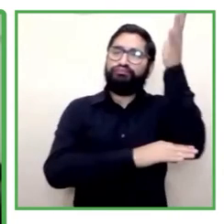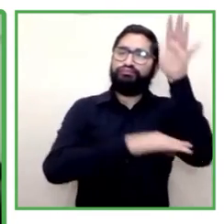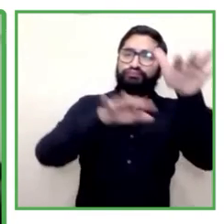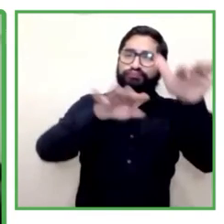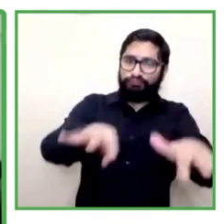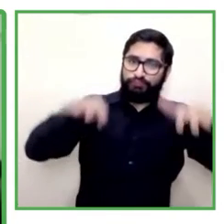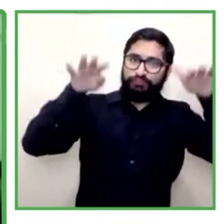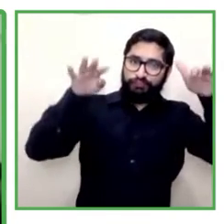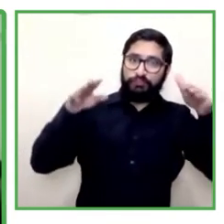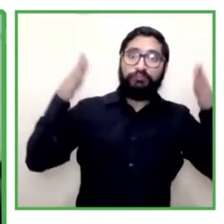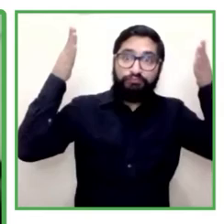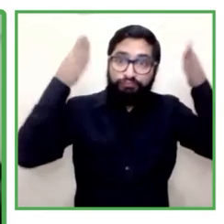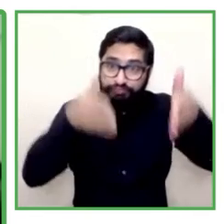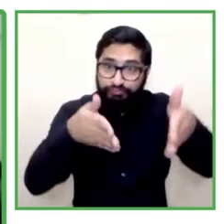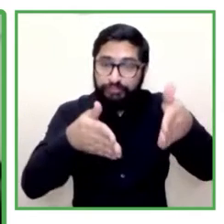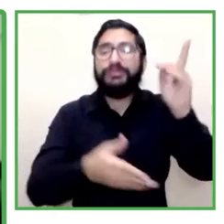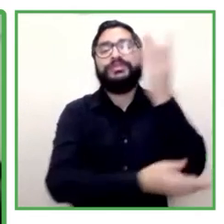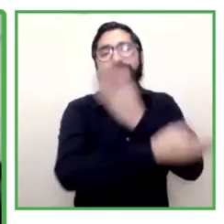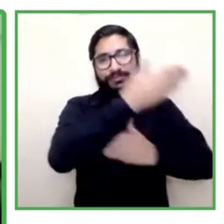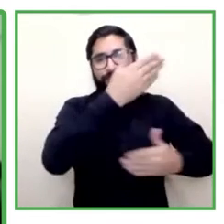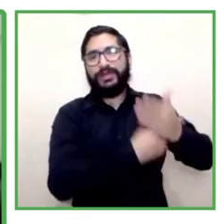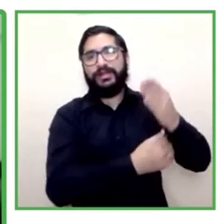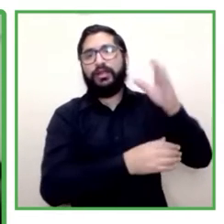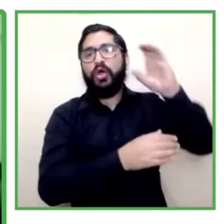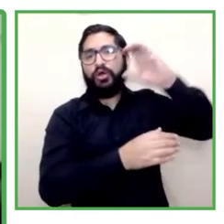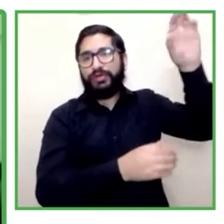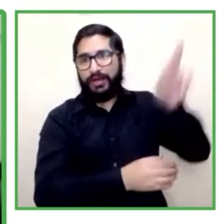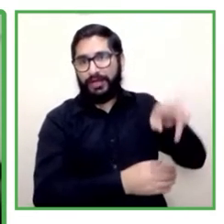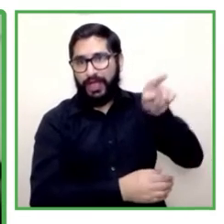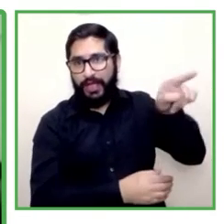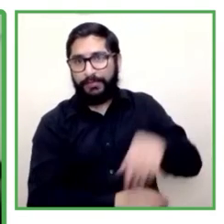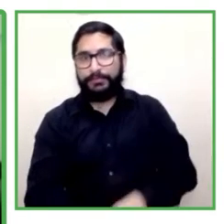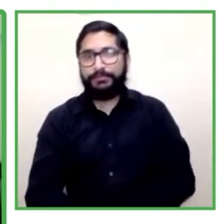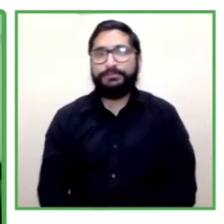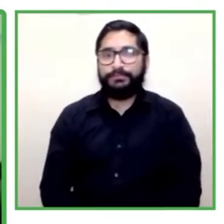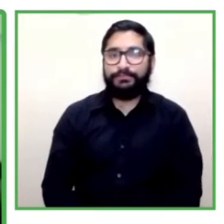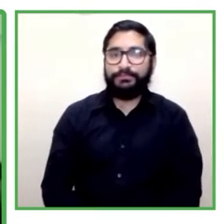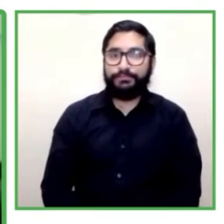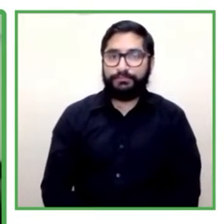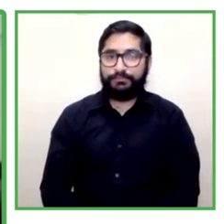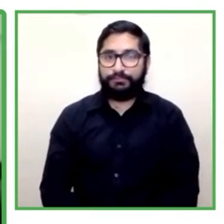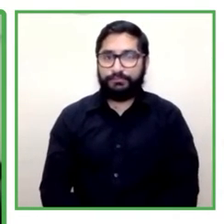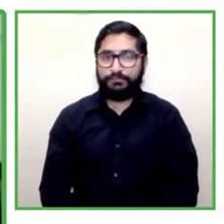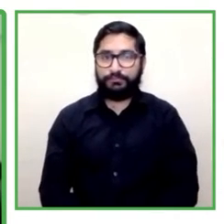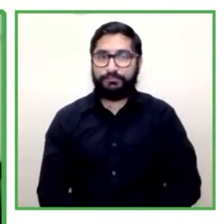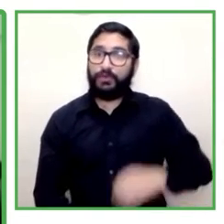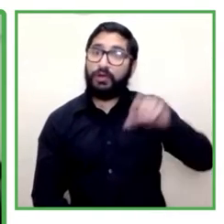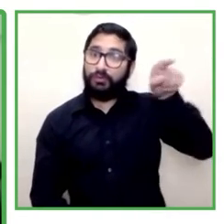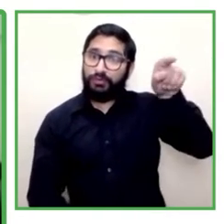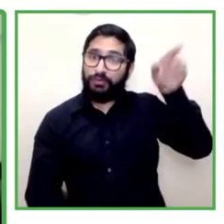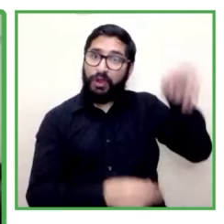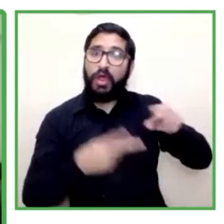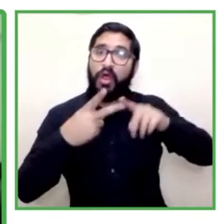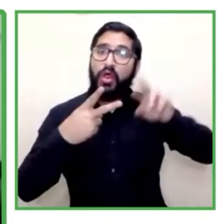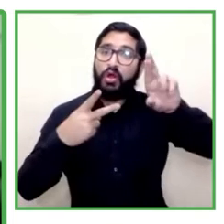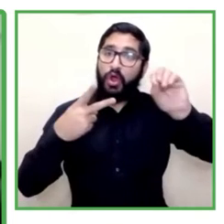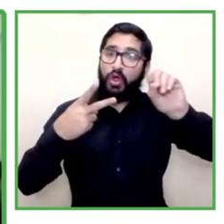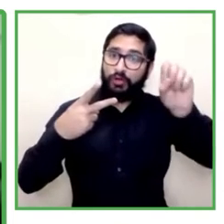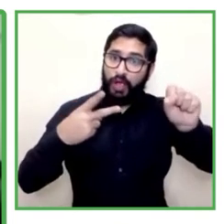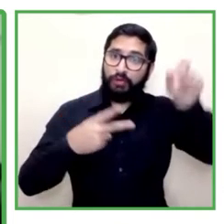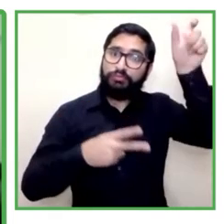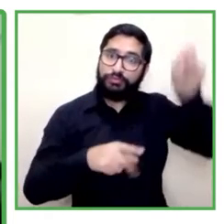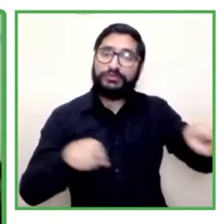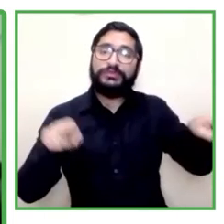te quiero comentar además que Costa Rica y el trabajo que ustedes desempeñan es también un faro y una inspiración para el trabajo de más